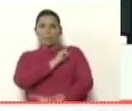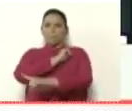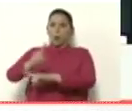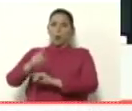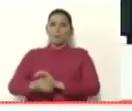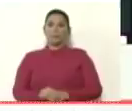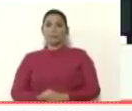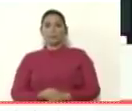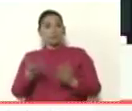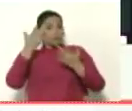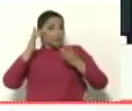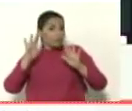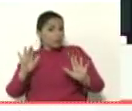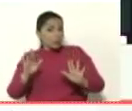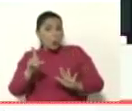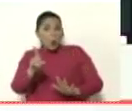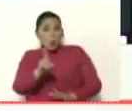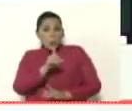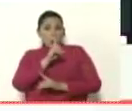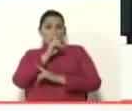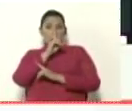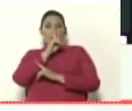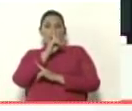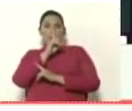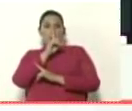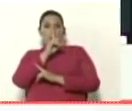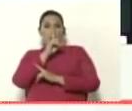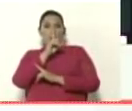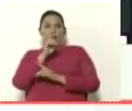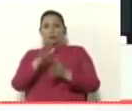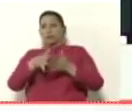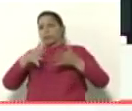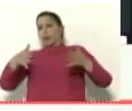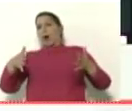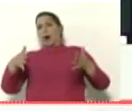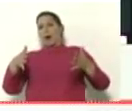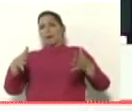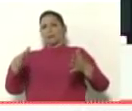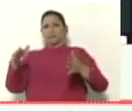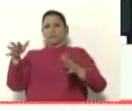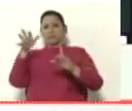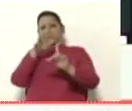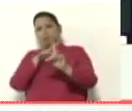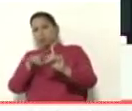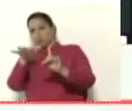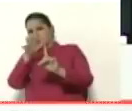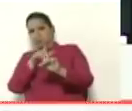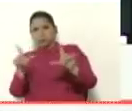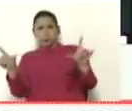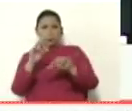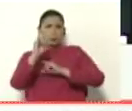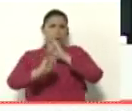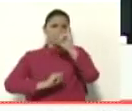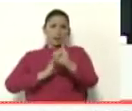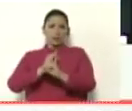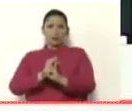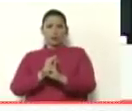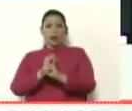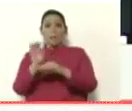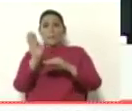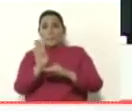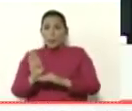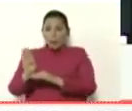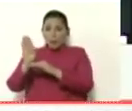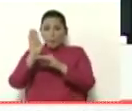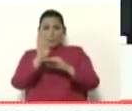intentó ser acallada por el gran aparato mediático internacional que ampara, que